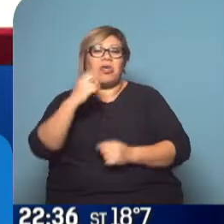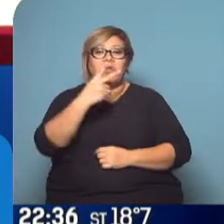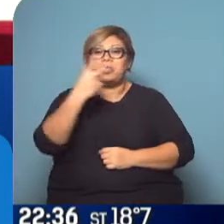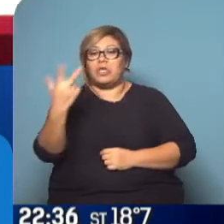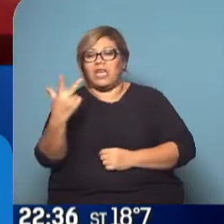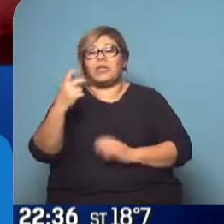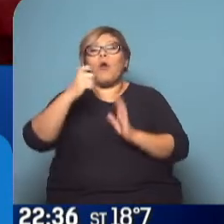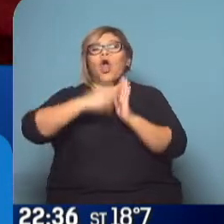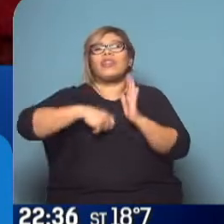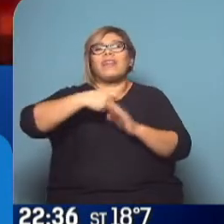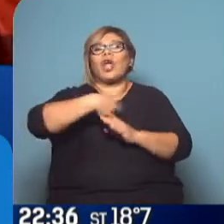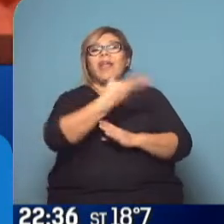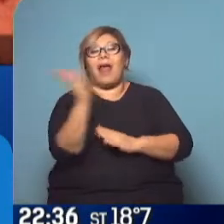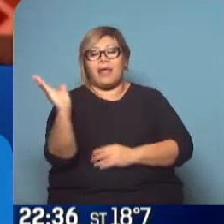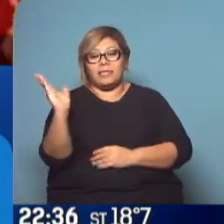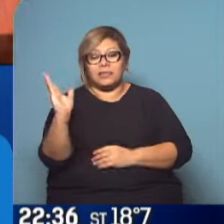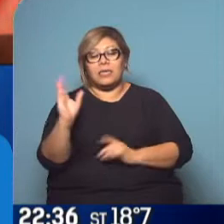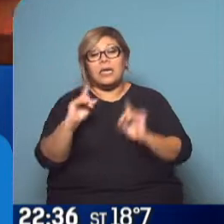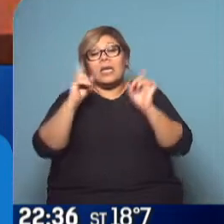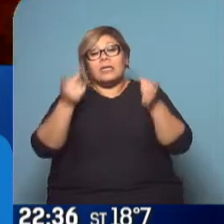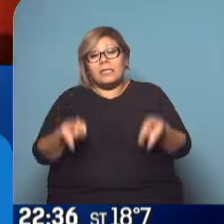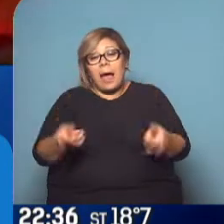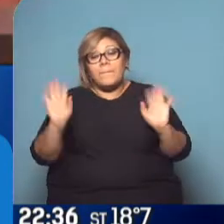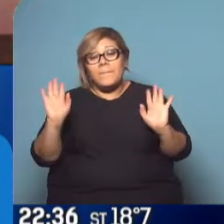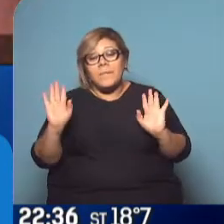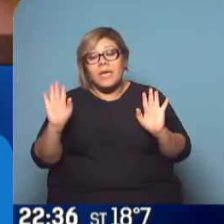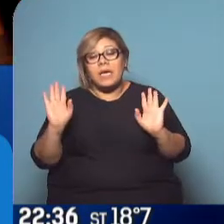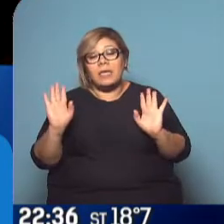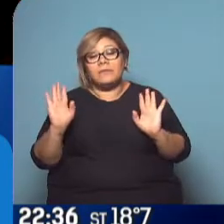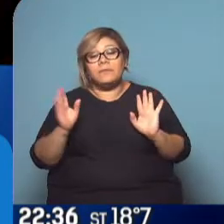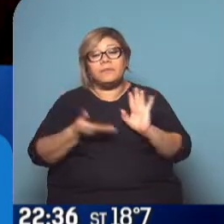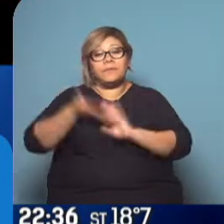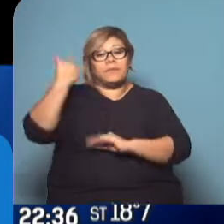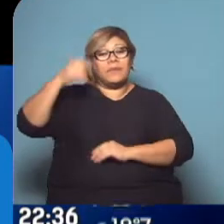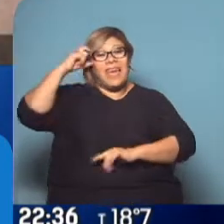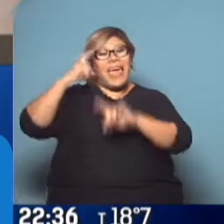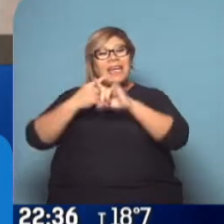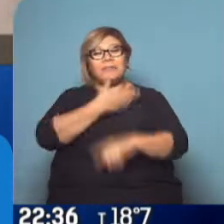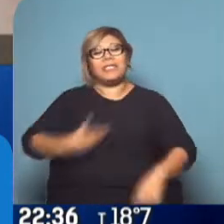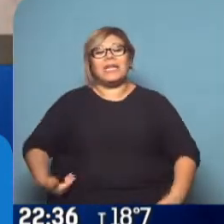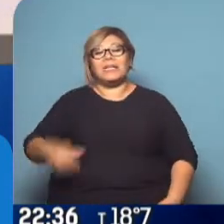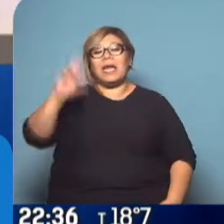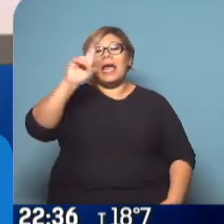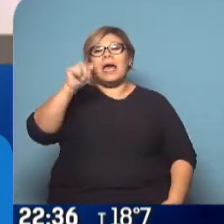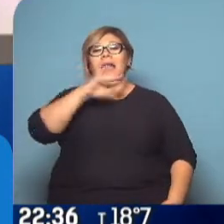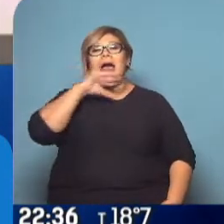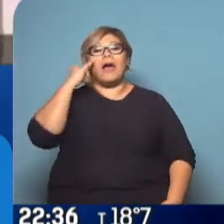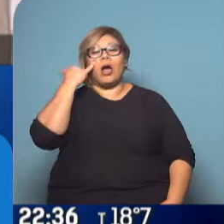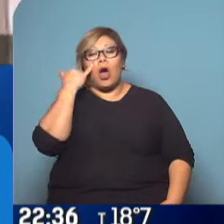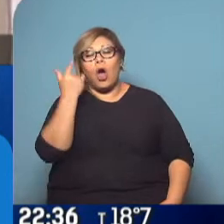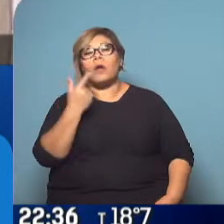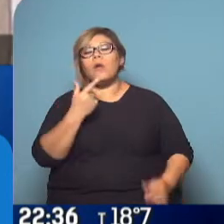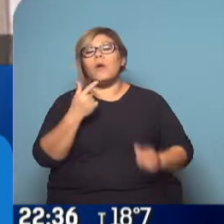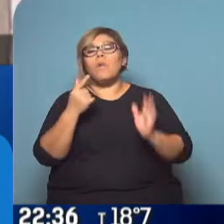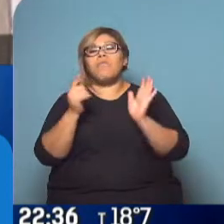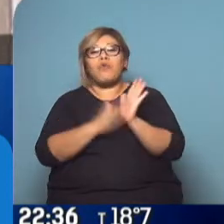y desarmar algunas de las medidas que había adoptado Rajoy tendientes a extender los periodos de prueba, a